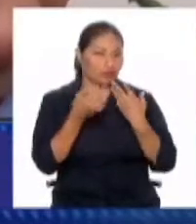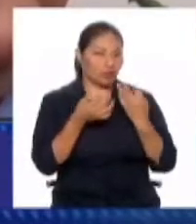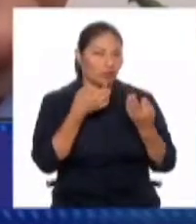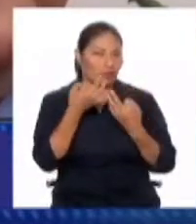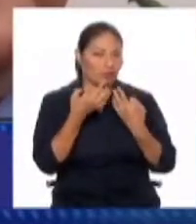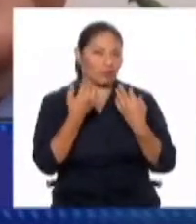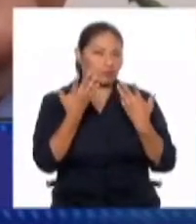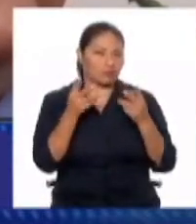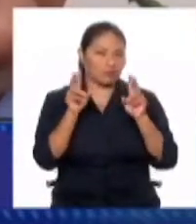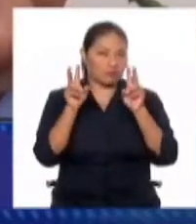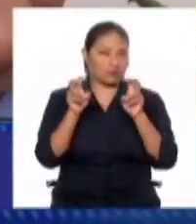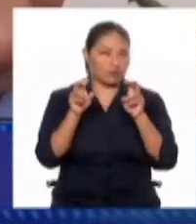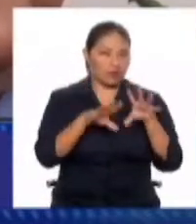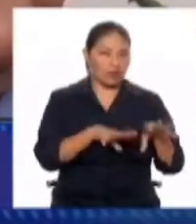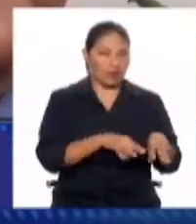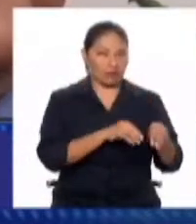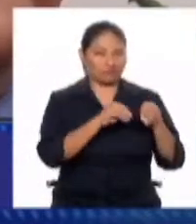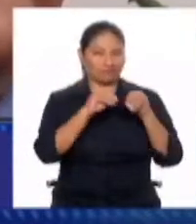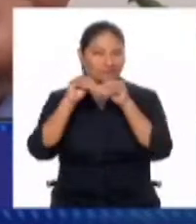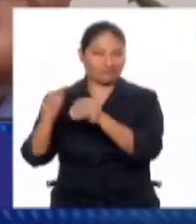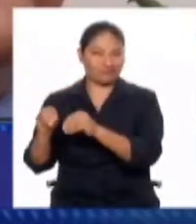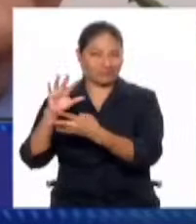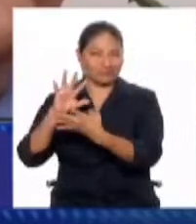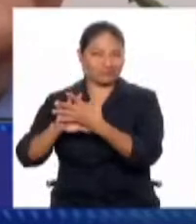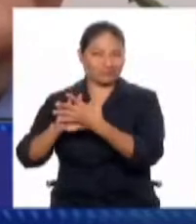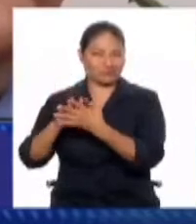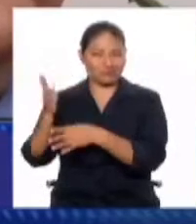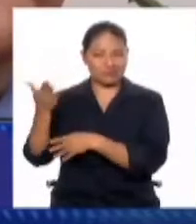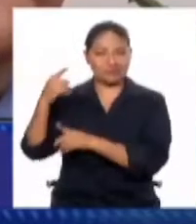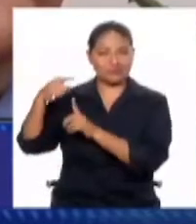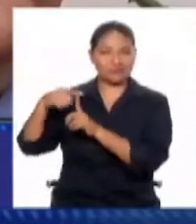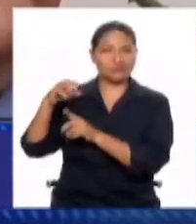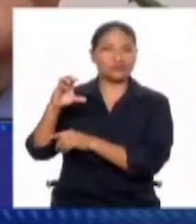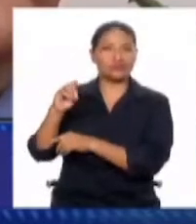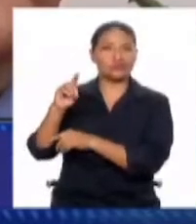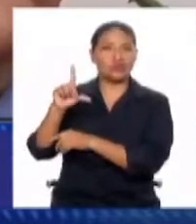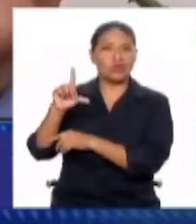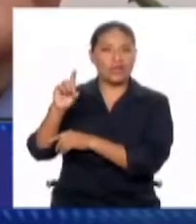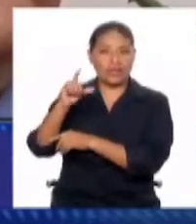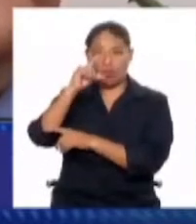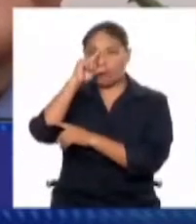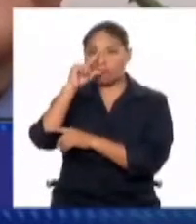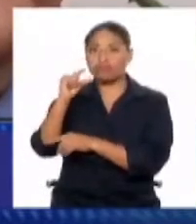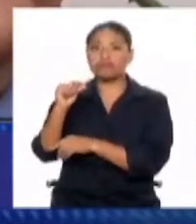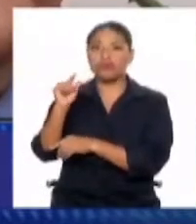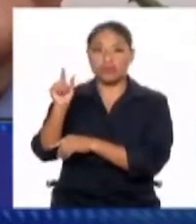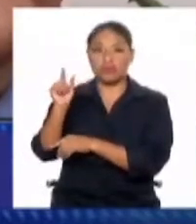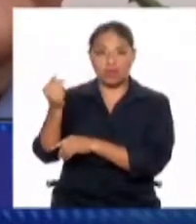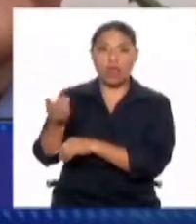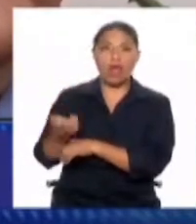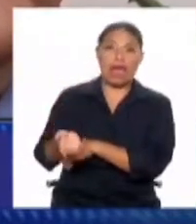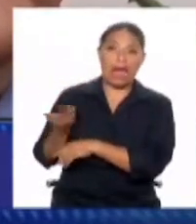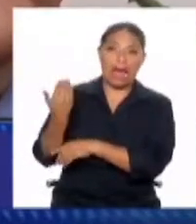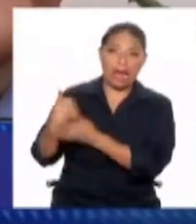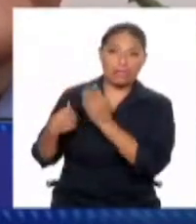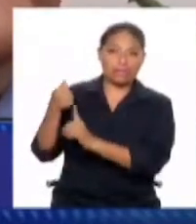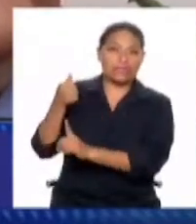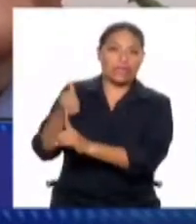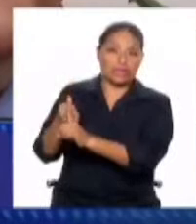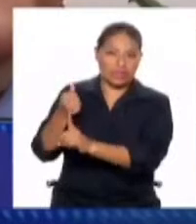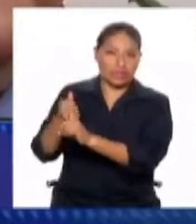como has mencionado, del extraditable expresidente. Uno de los elementos que él ha solicitado es que, dado la condición